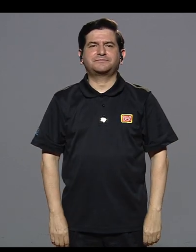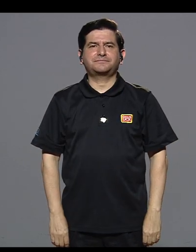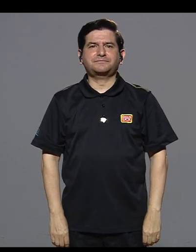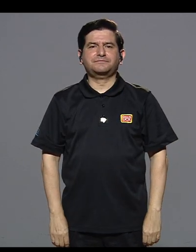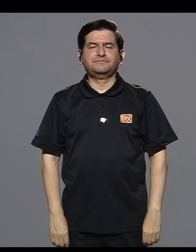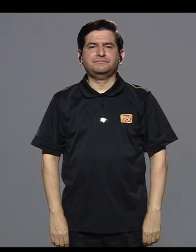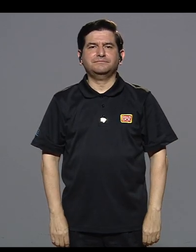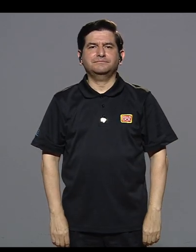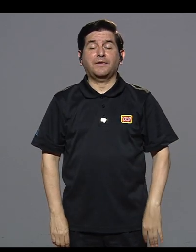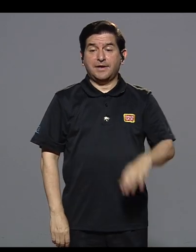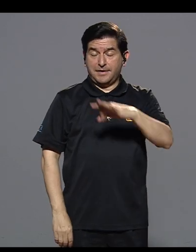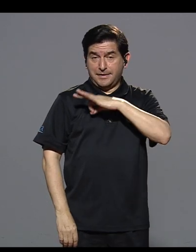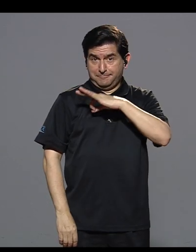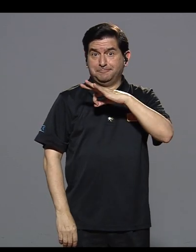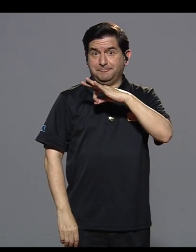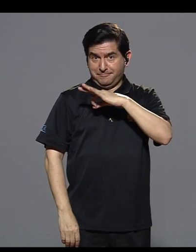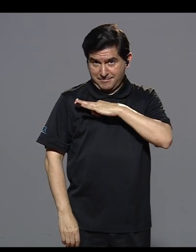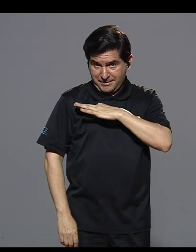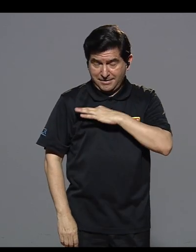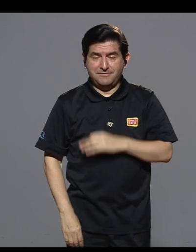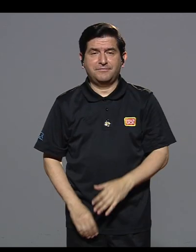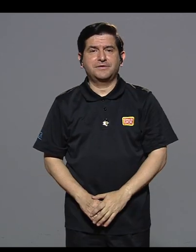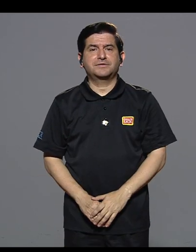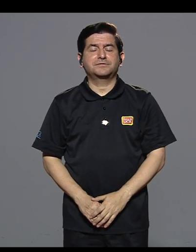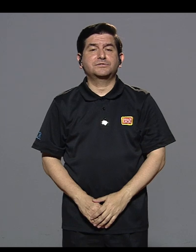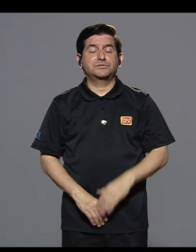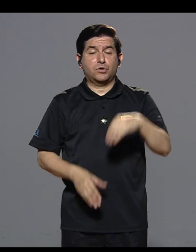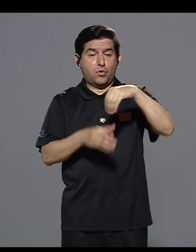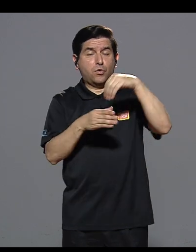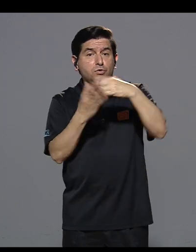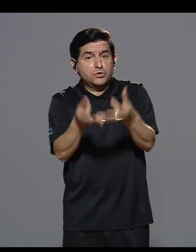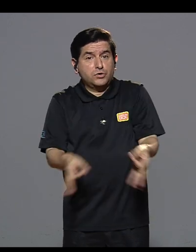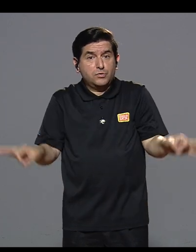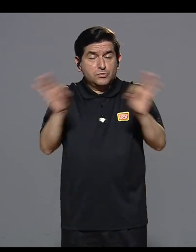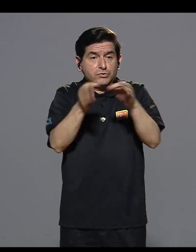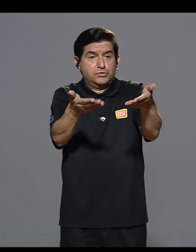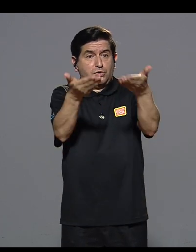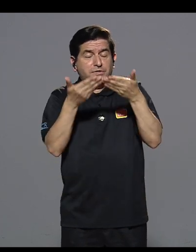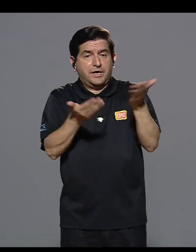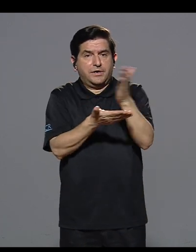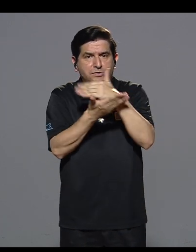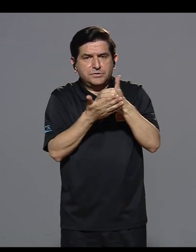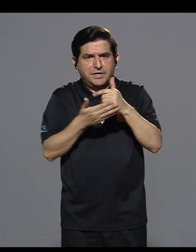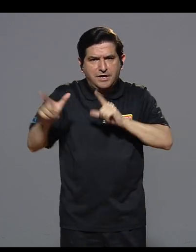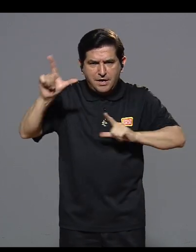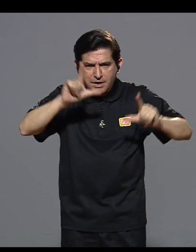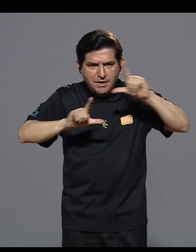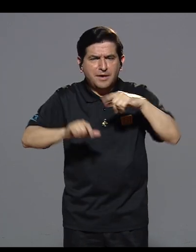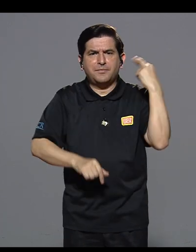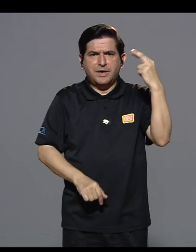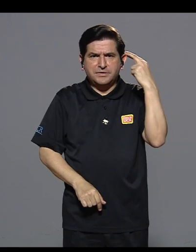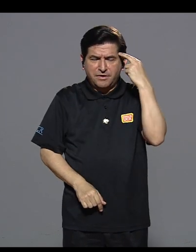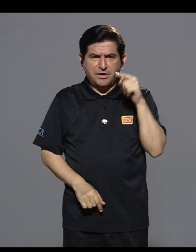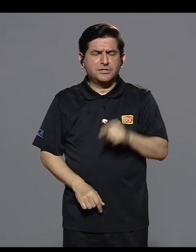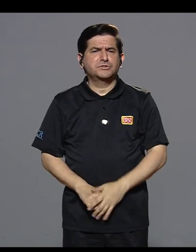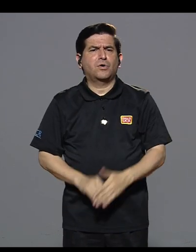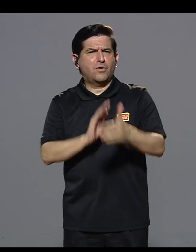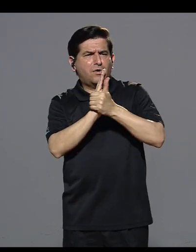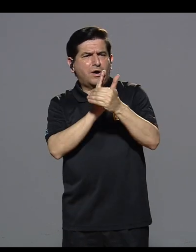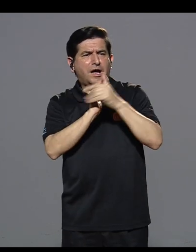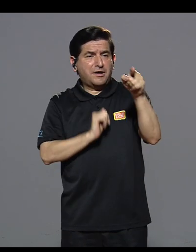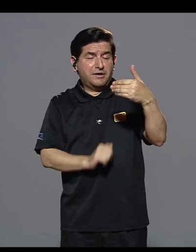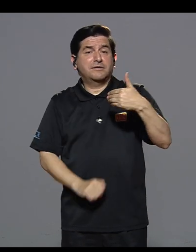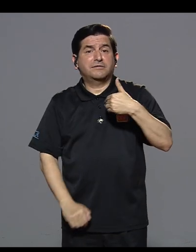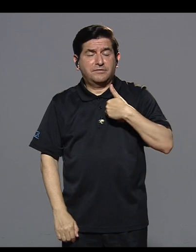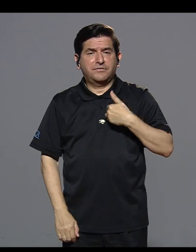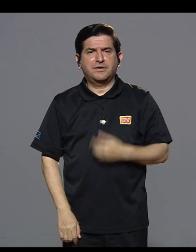Es más, el beneficio por los grandes aportes que nos ha hecho José en la parte del laboratorio debido a las altas capacidades que él